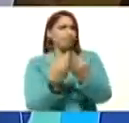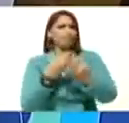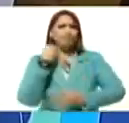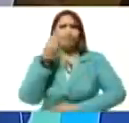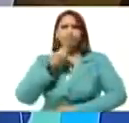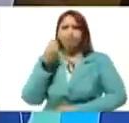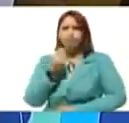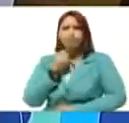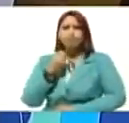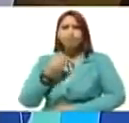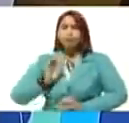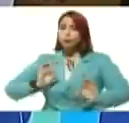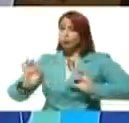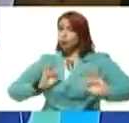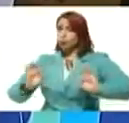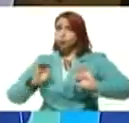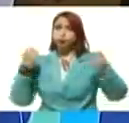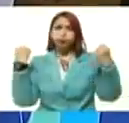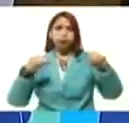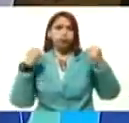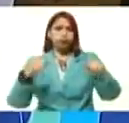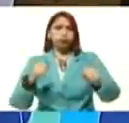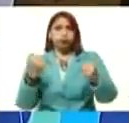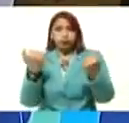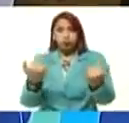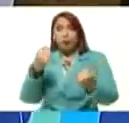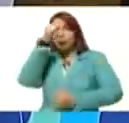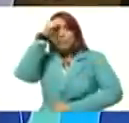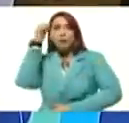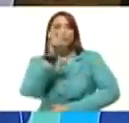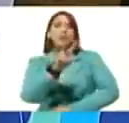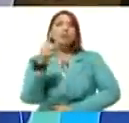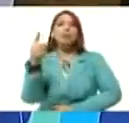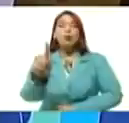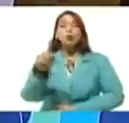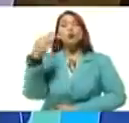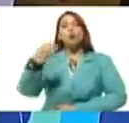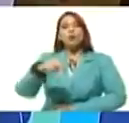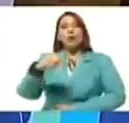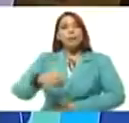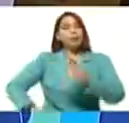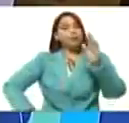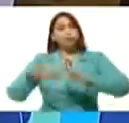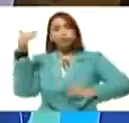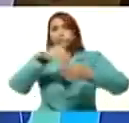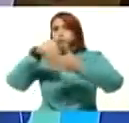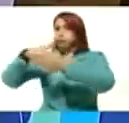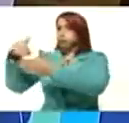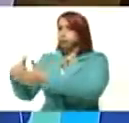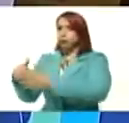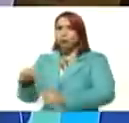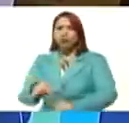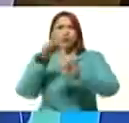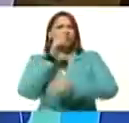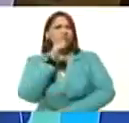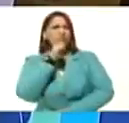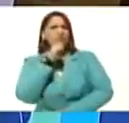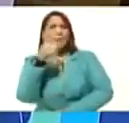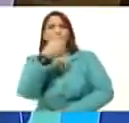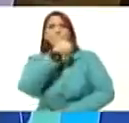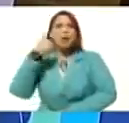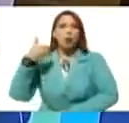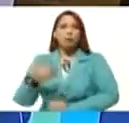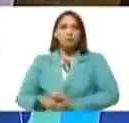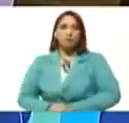juventud, prepárense desde ya. El domingo 21 de noviembre, a votar, para elegir a los mejores,